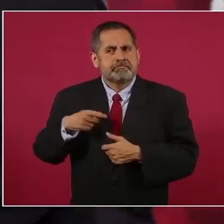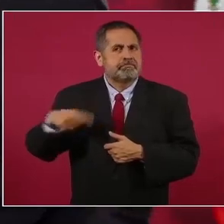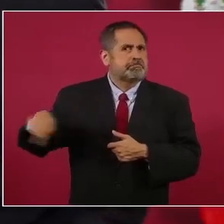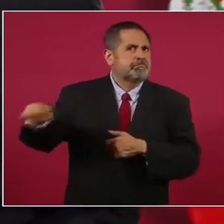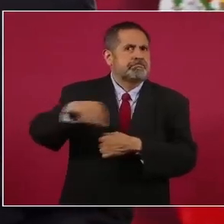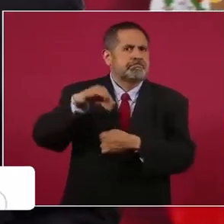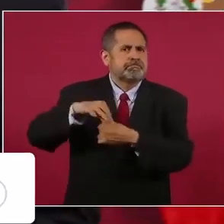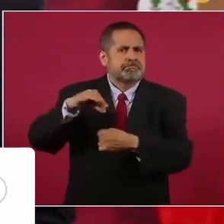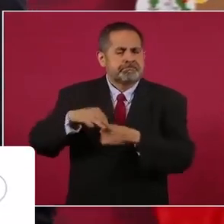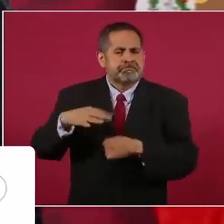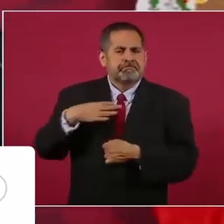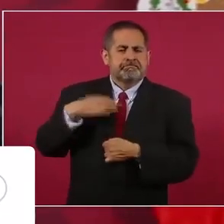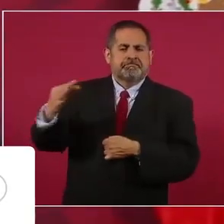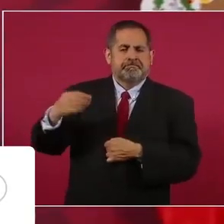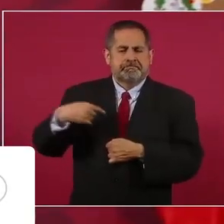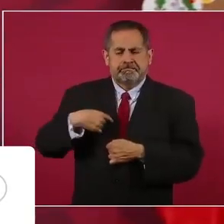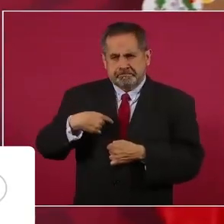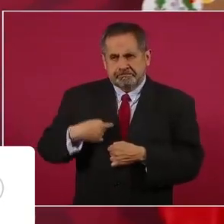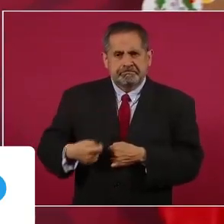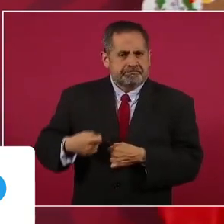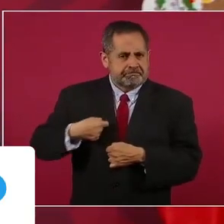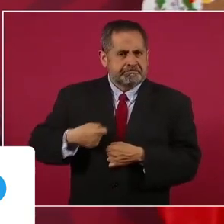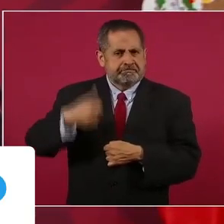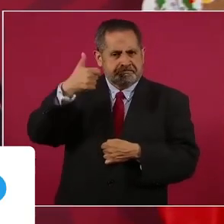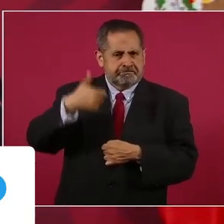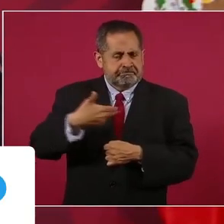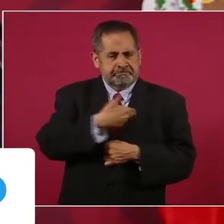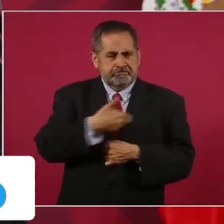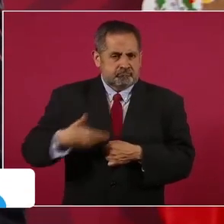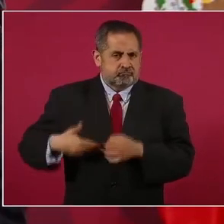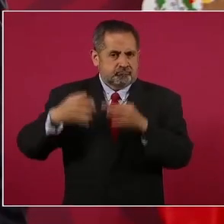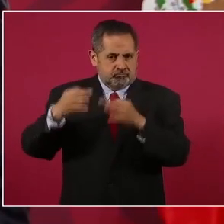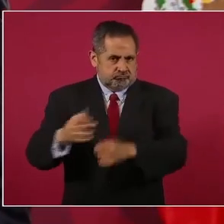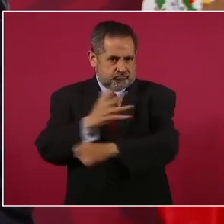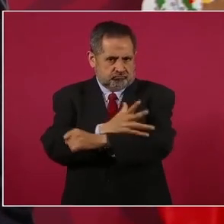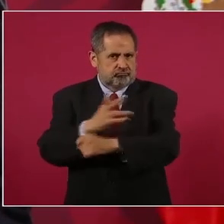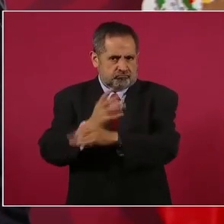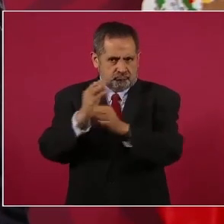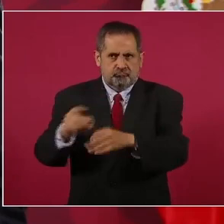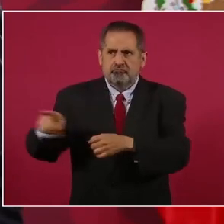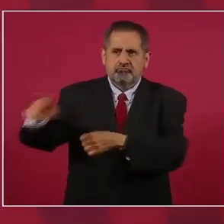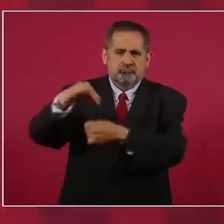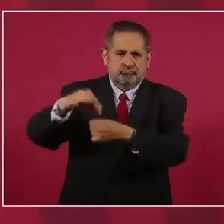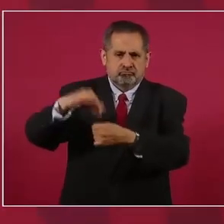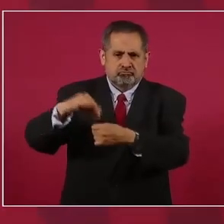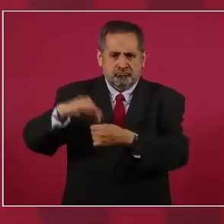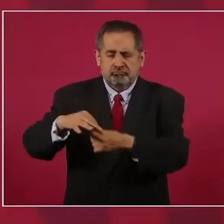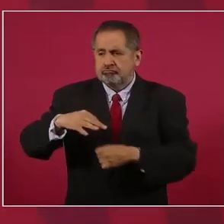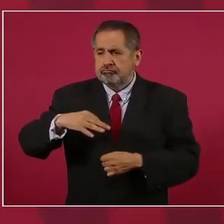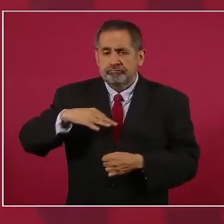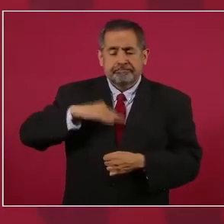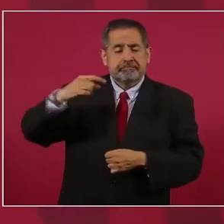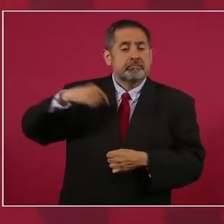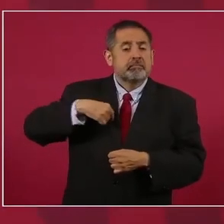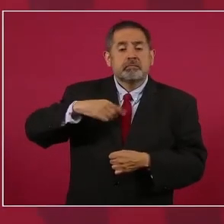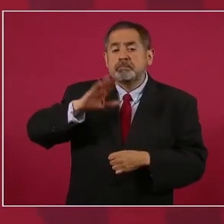legítimamente, legalmente, de más edad